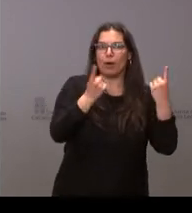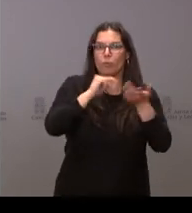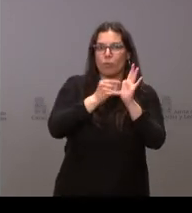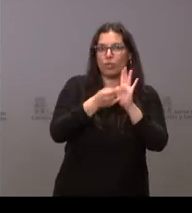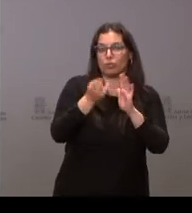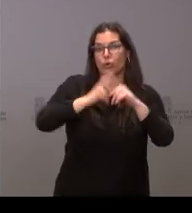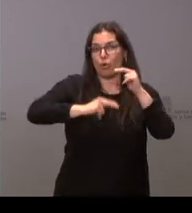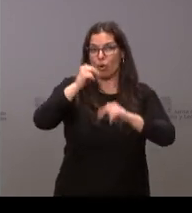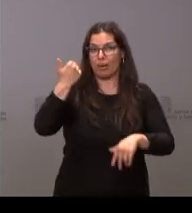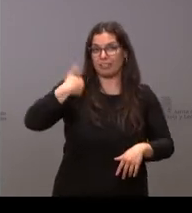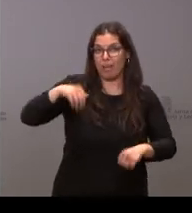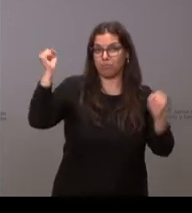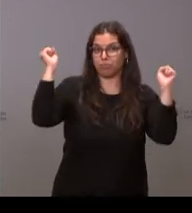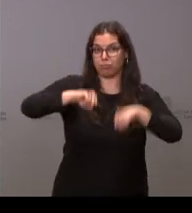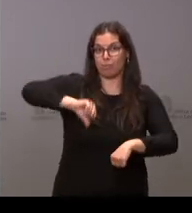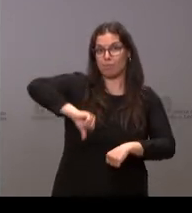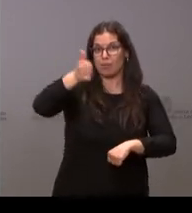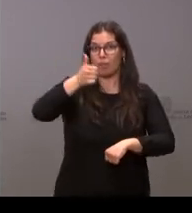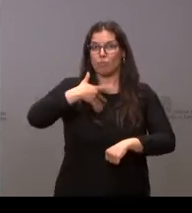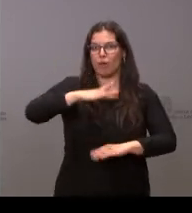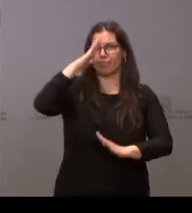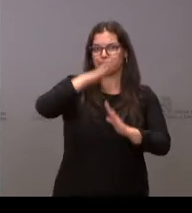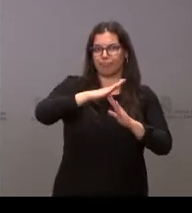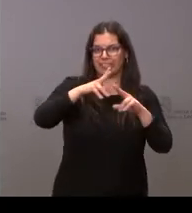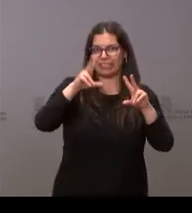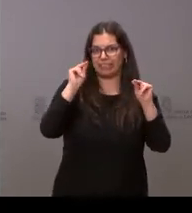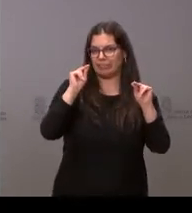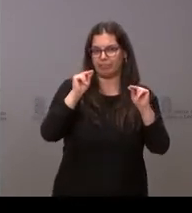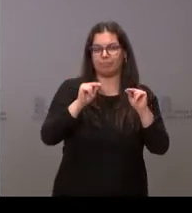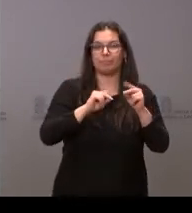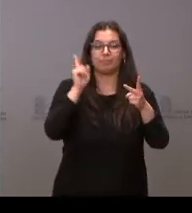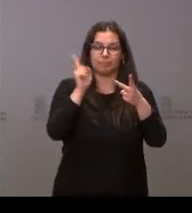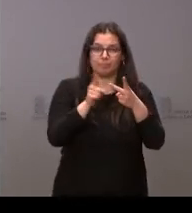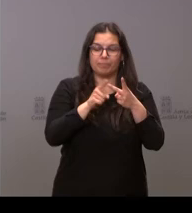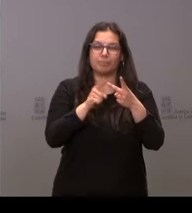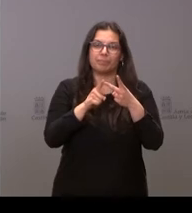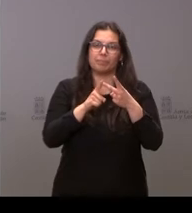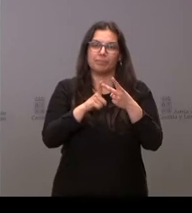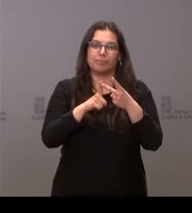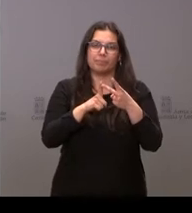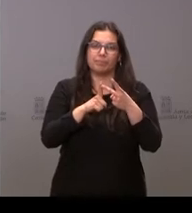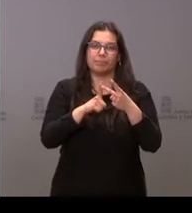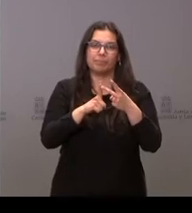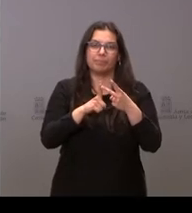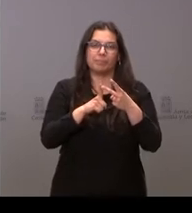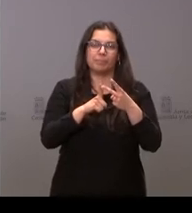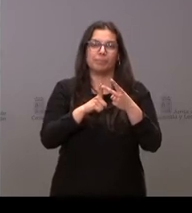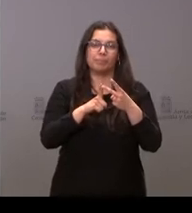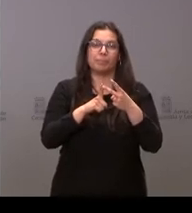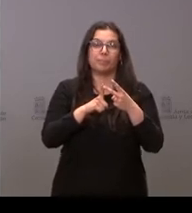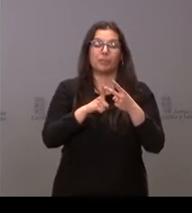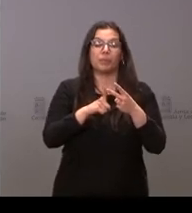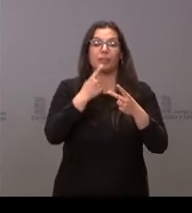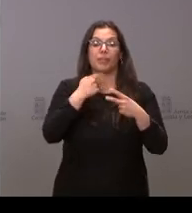ya aprobadas se puedan quedar sin ejecutar. La segunda pregunta es que si una vez formado el nuevo